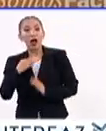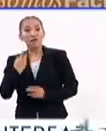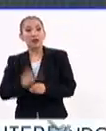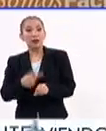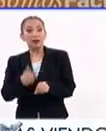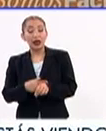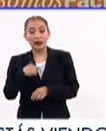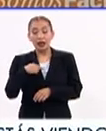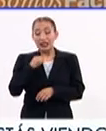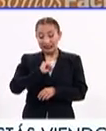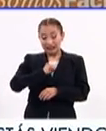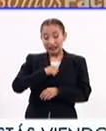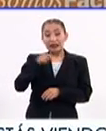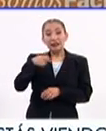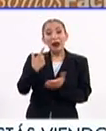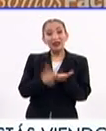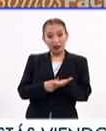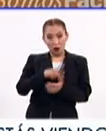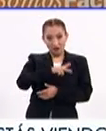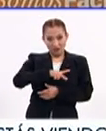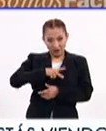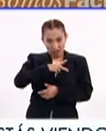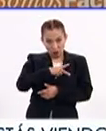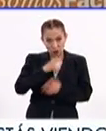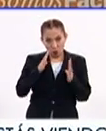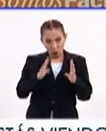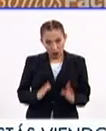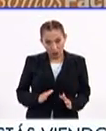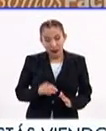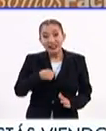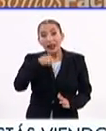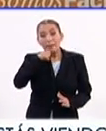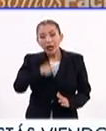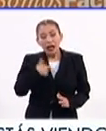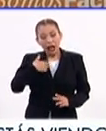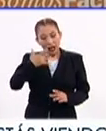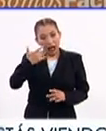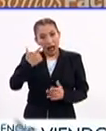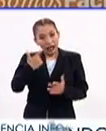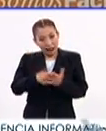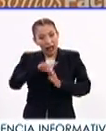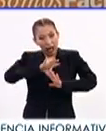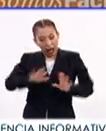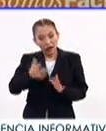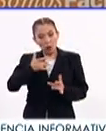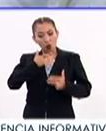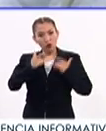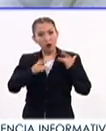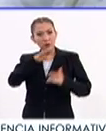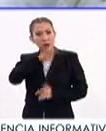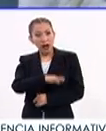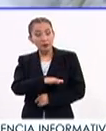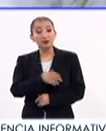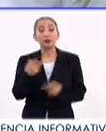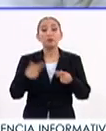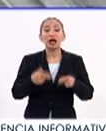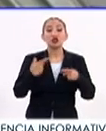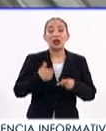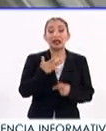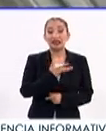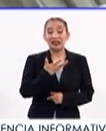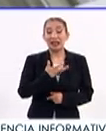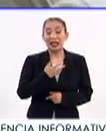SIDA es alguien que tiene el virus del VIH y que además desarrolló síntomas. Las personas